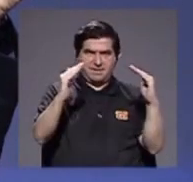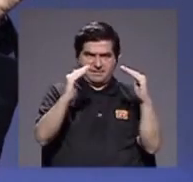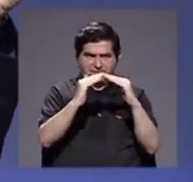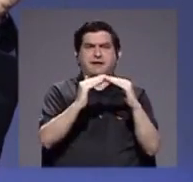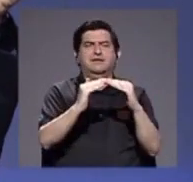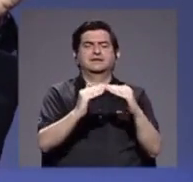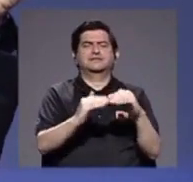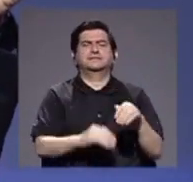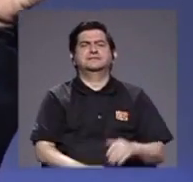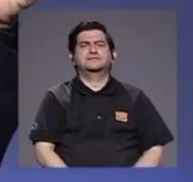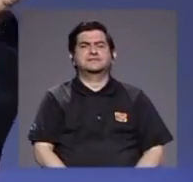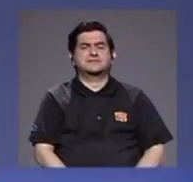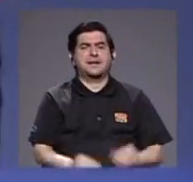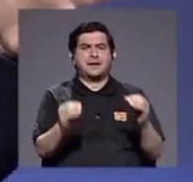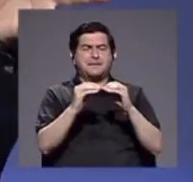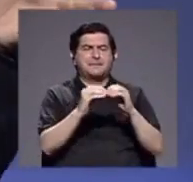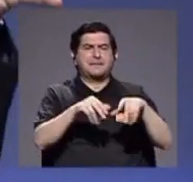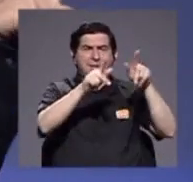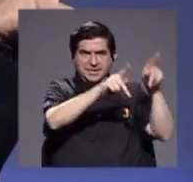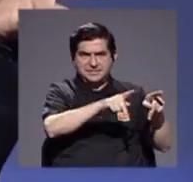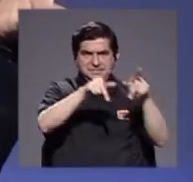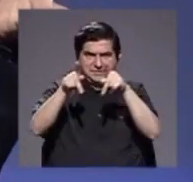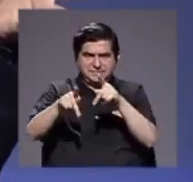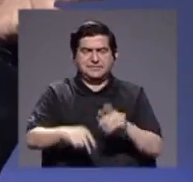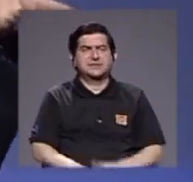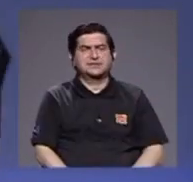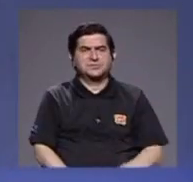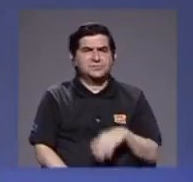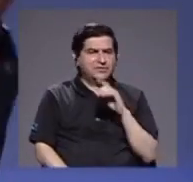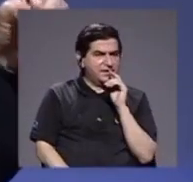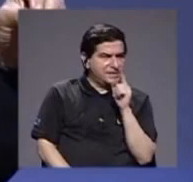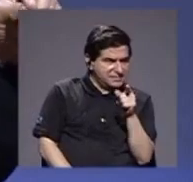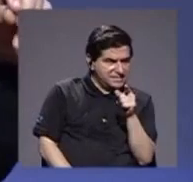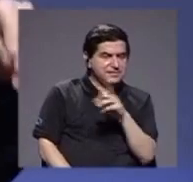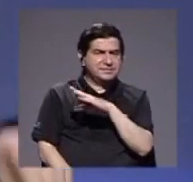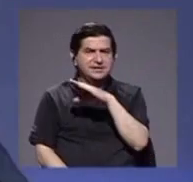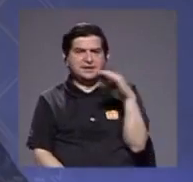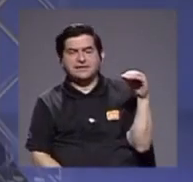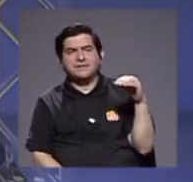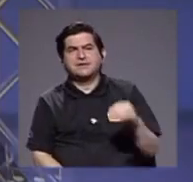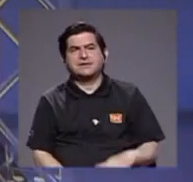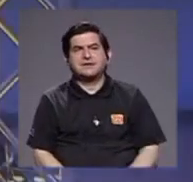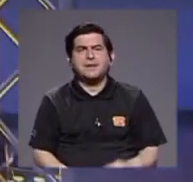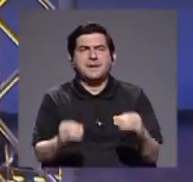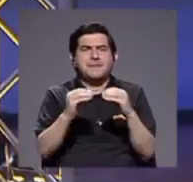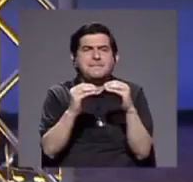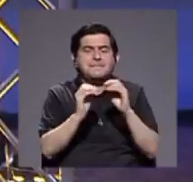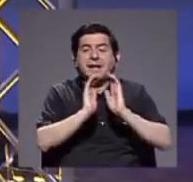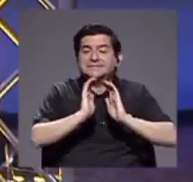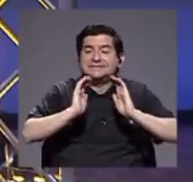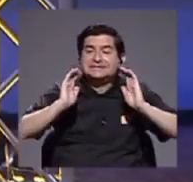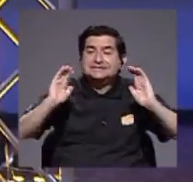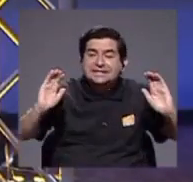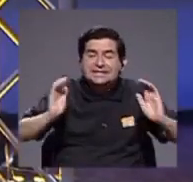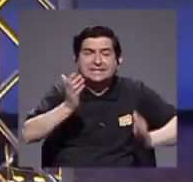con más miembros en el hogar y además con más niños,